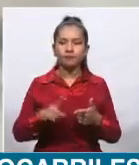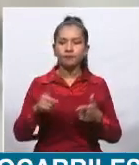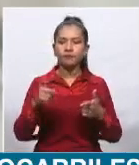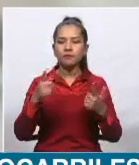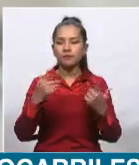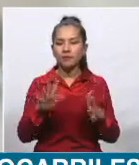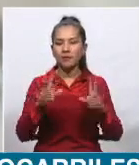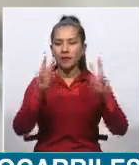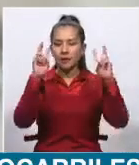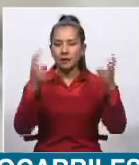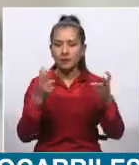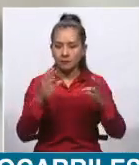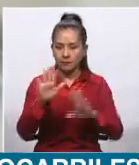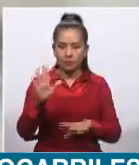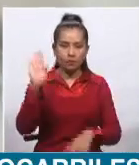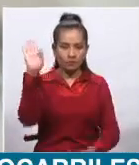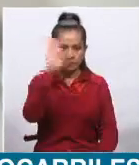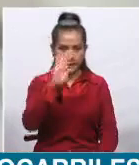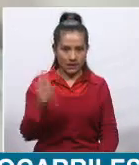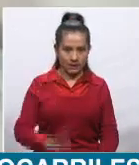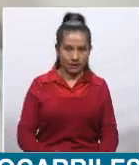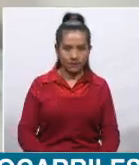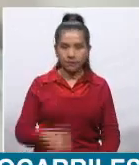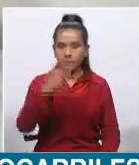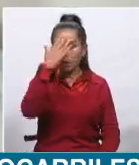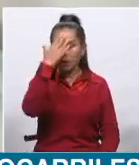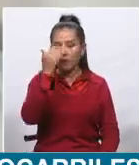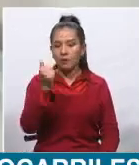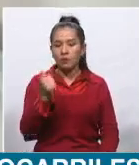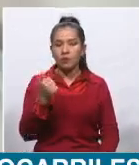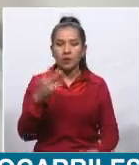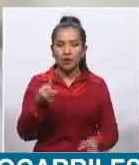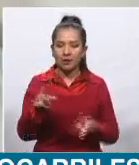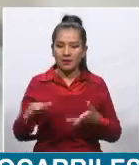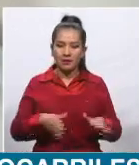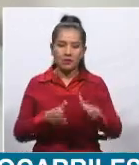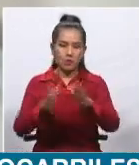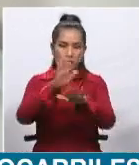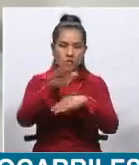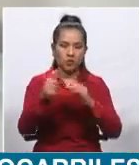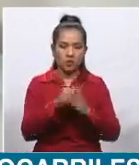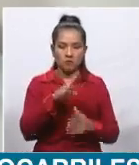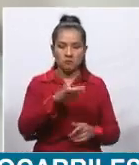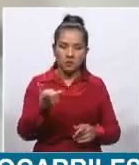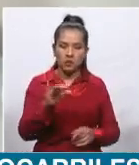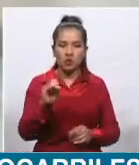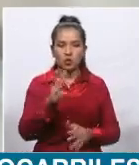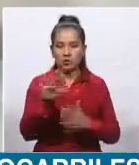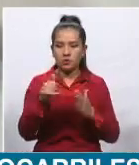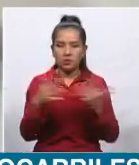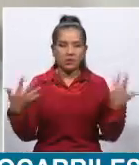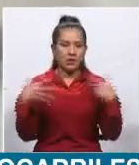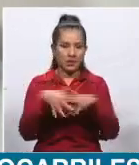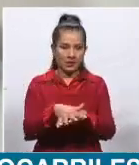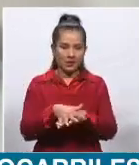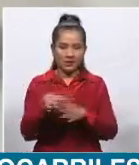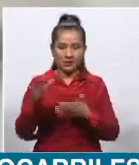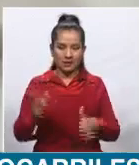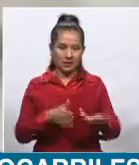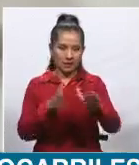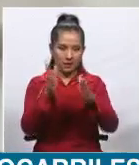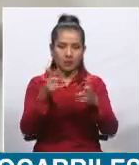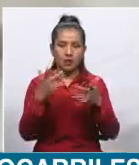El tema de Brasil, porque el corredor bioceánico de integración ferroviaria